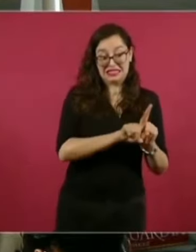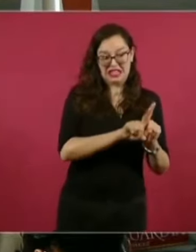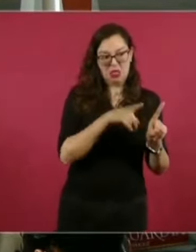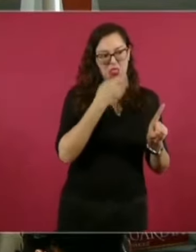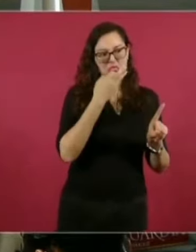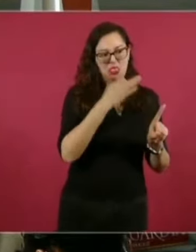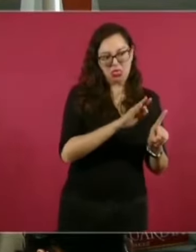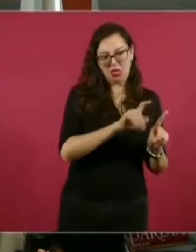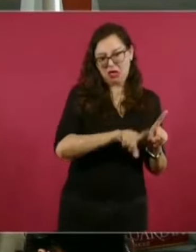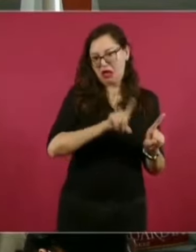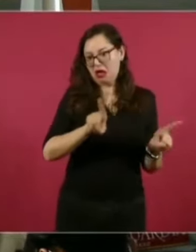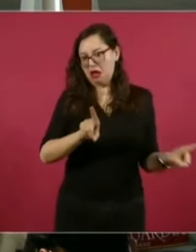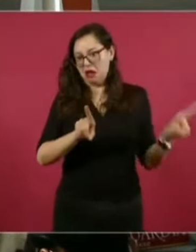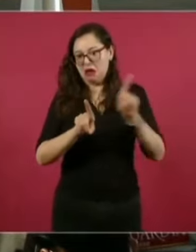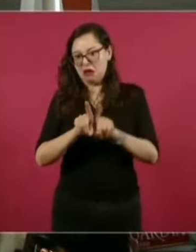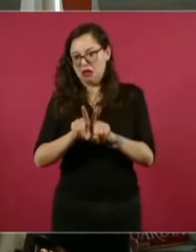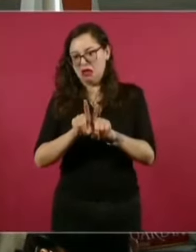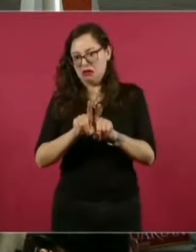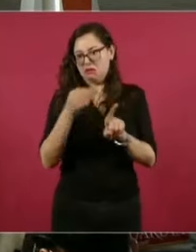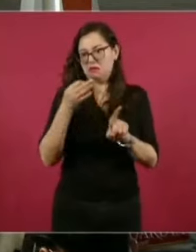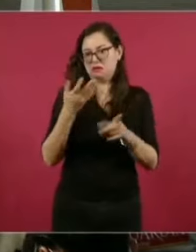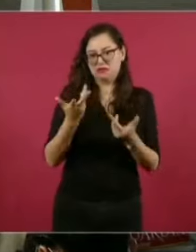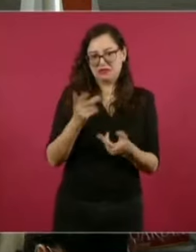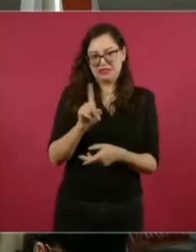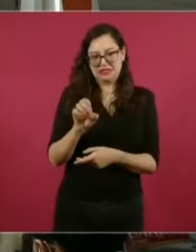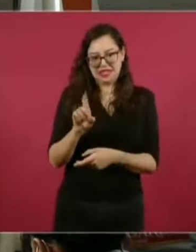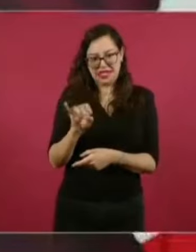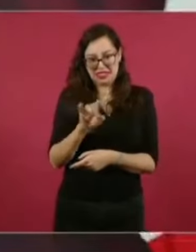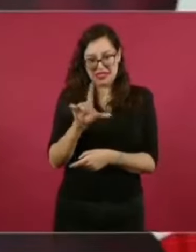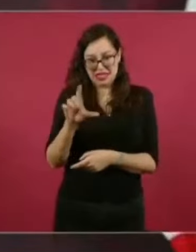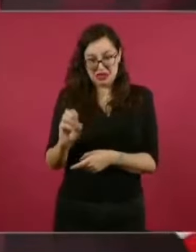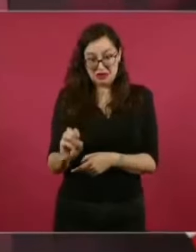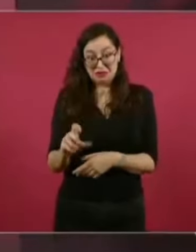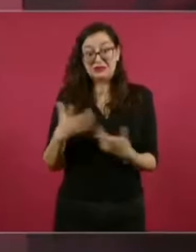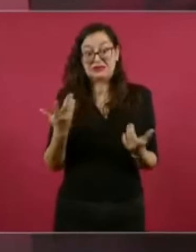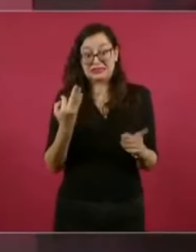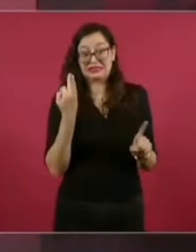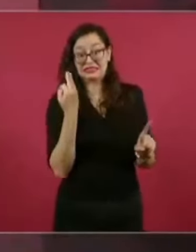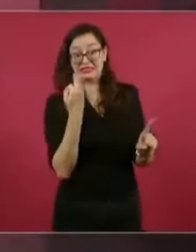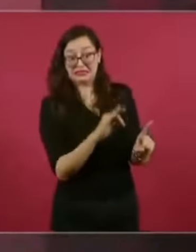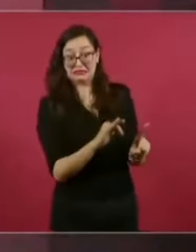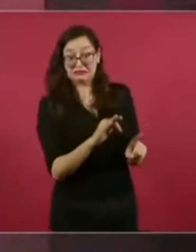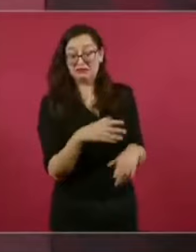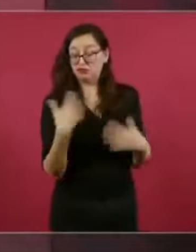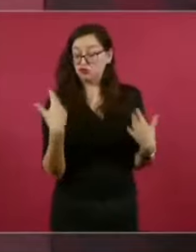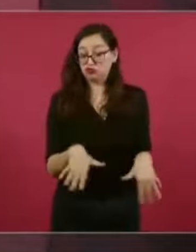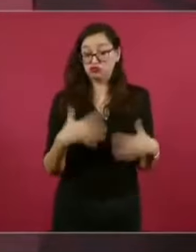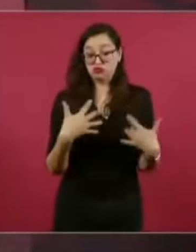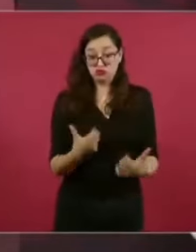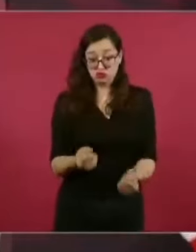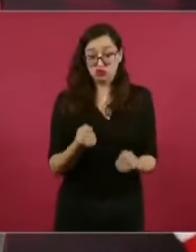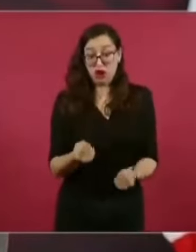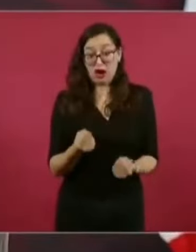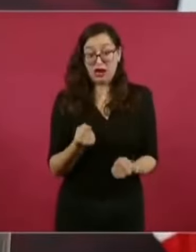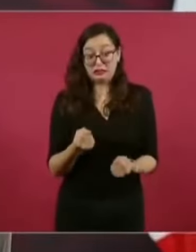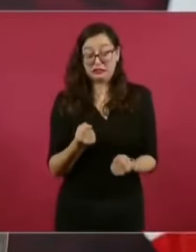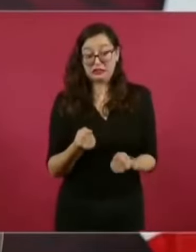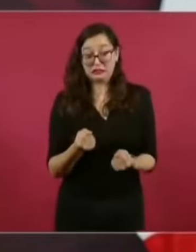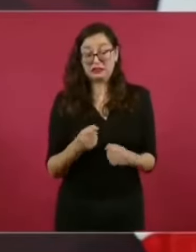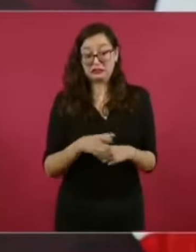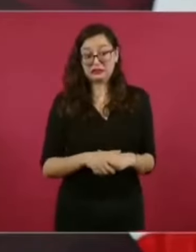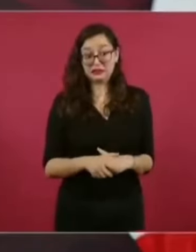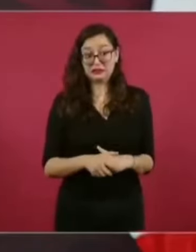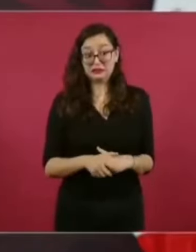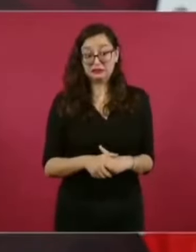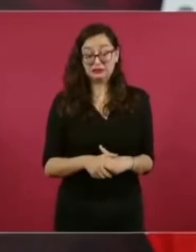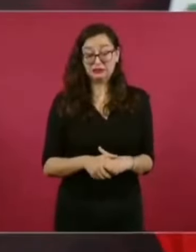se fue con Cedillo. Pero fue fuerte la traición, no es nada más el que